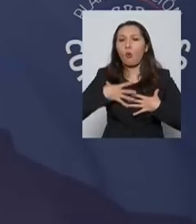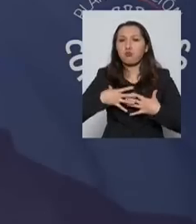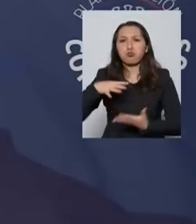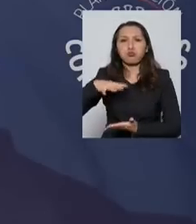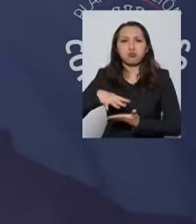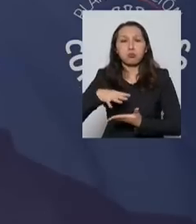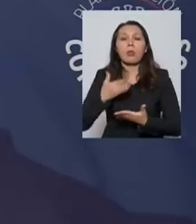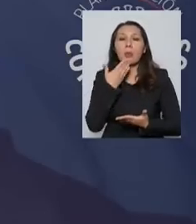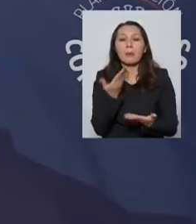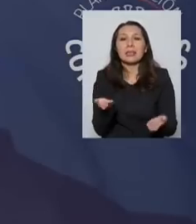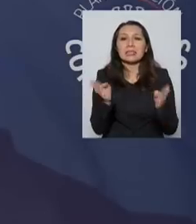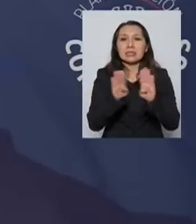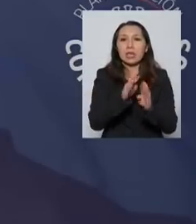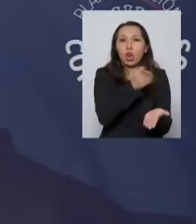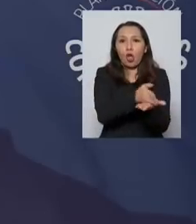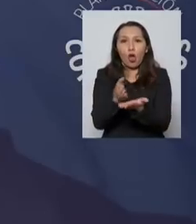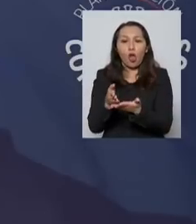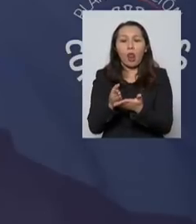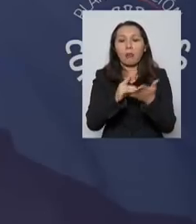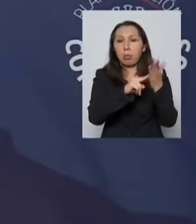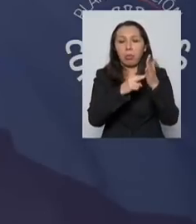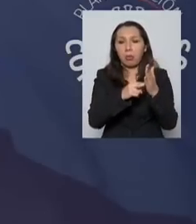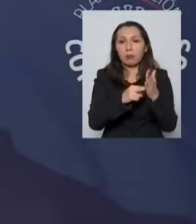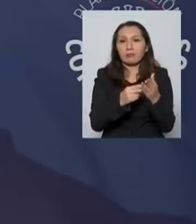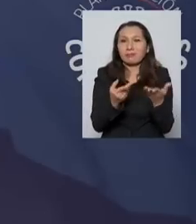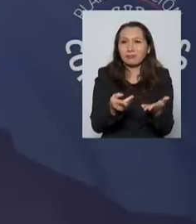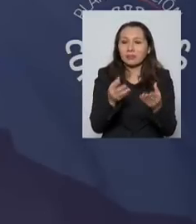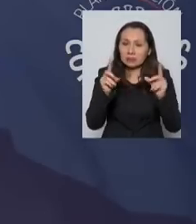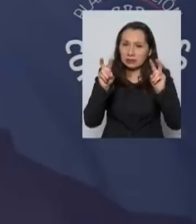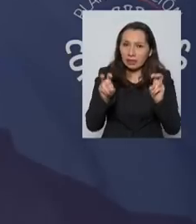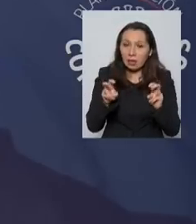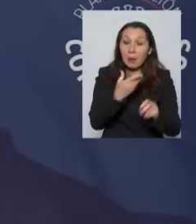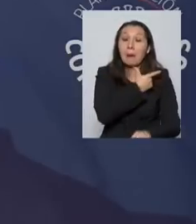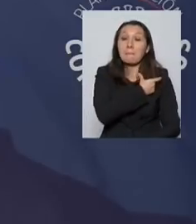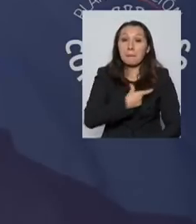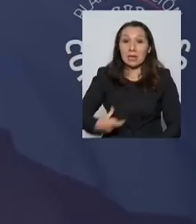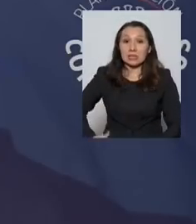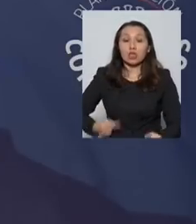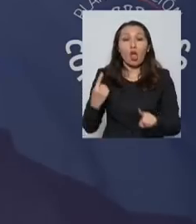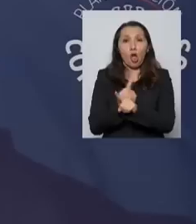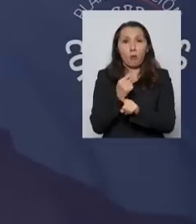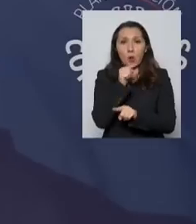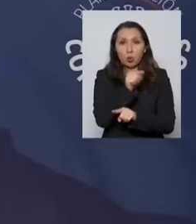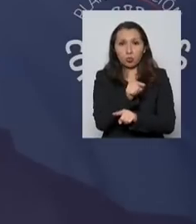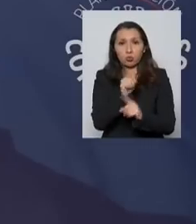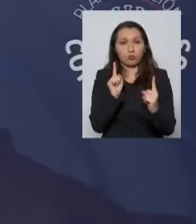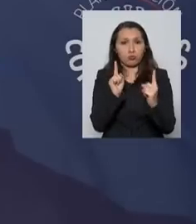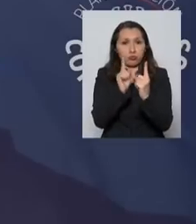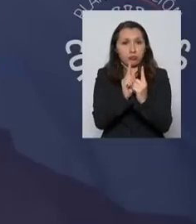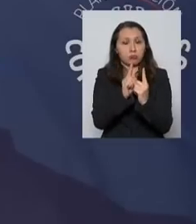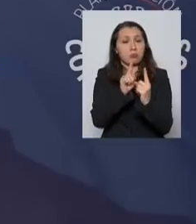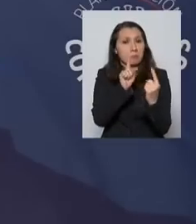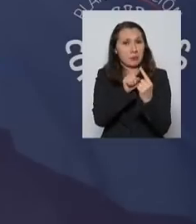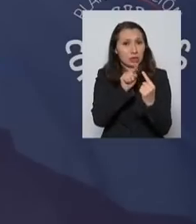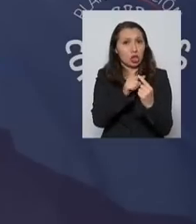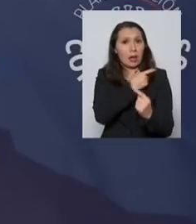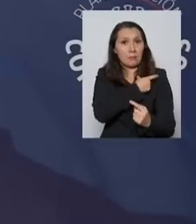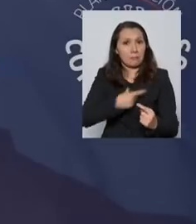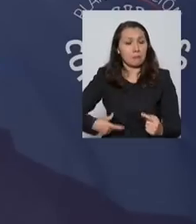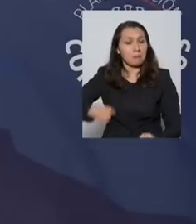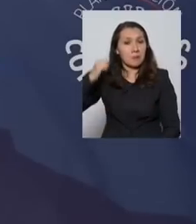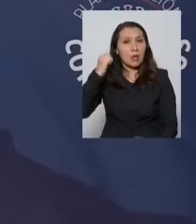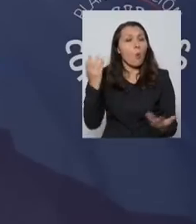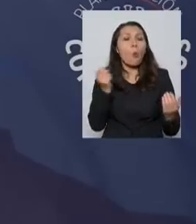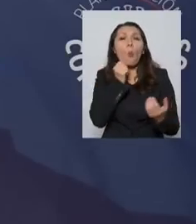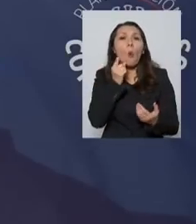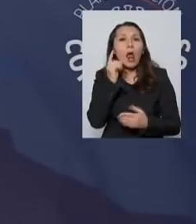la polémica por el cierre de colegios. En ese sentido, entiendo que el presidente habló con usted en la mañana, el presidente Sebastián Piñera, ¿qué se